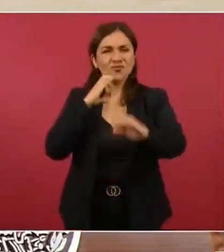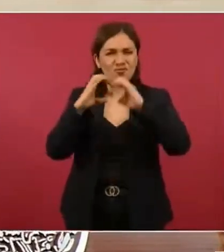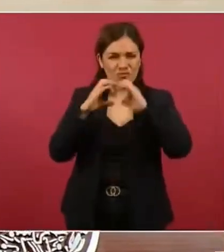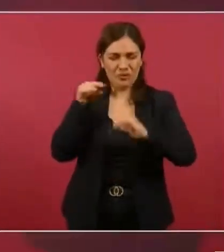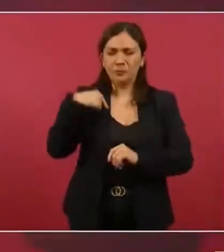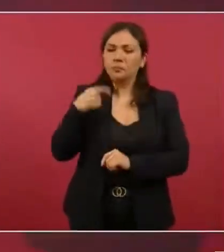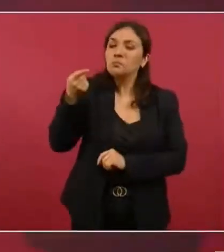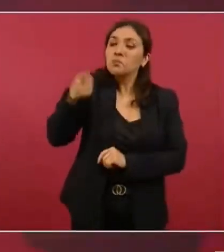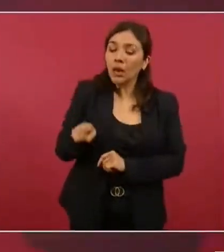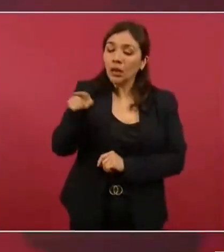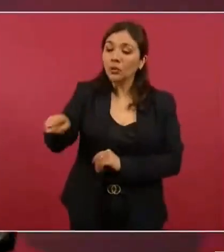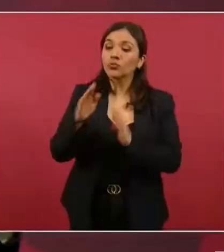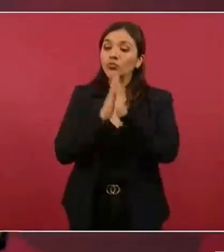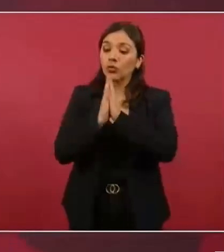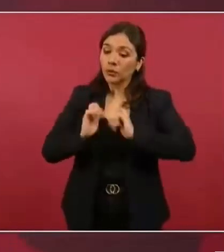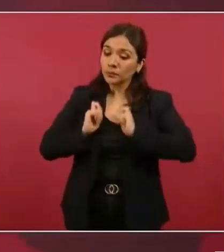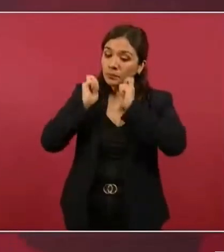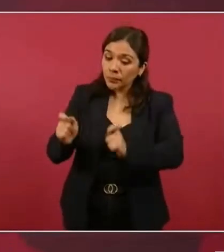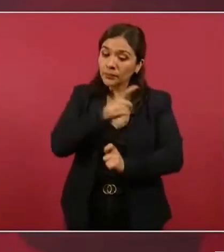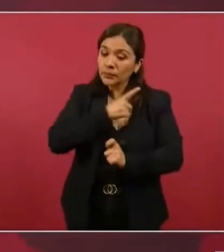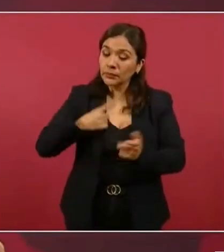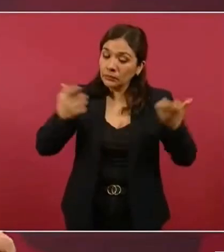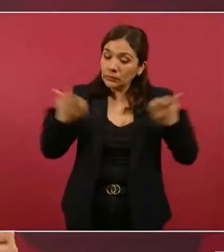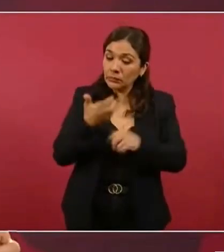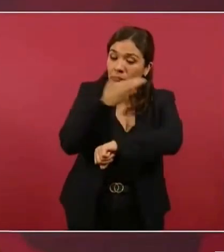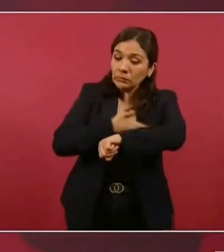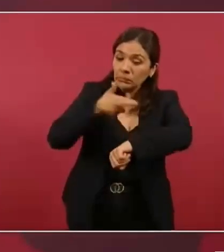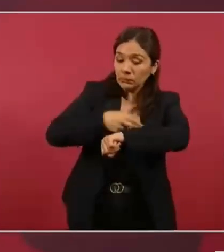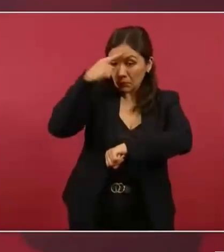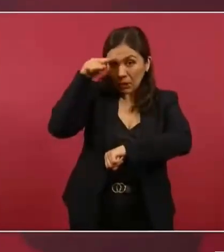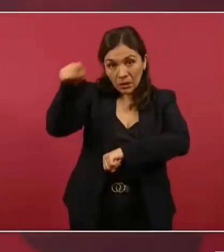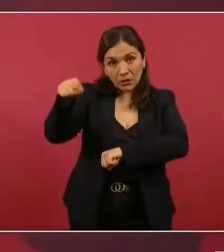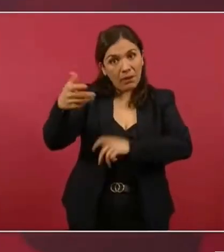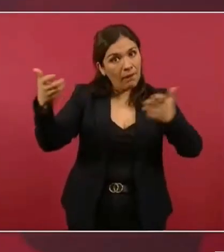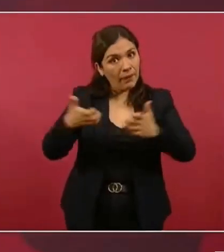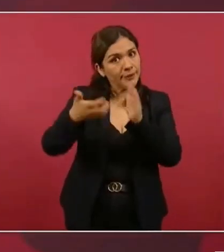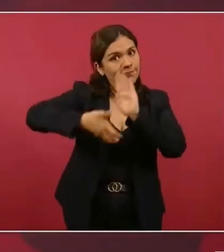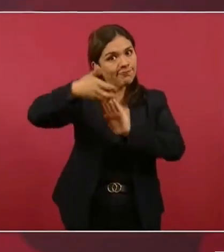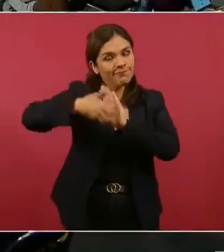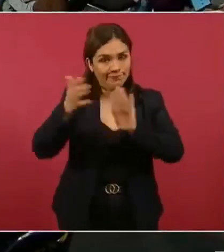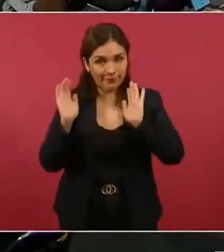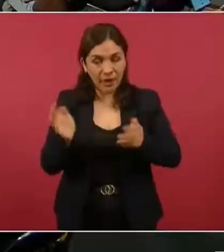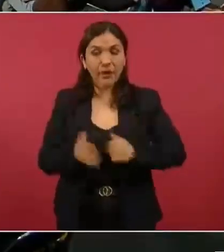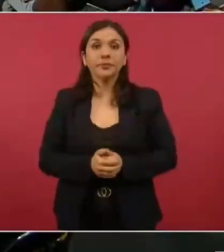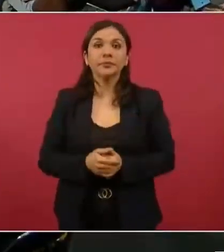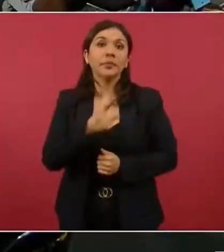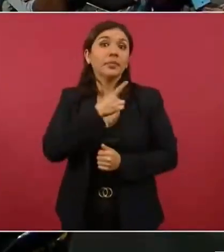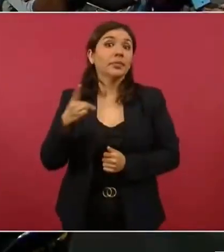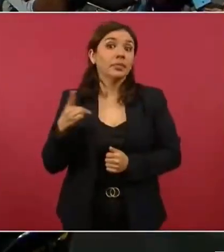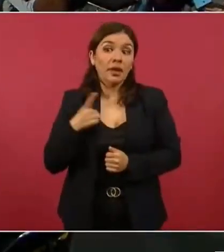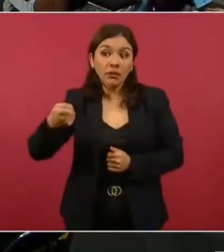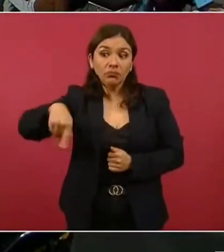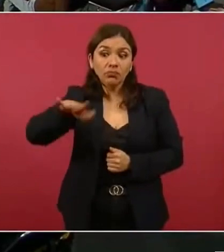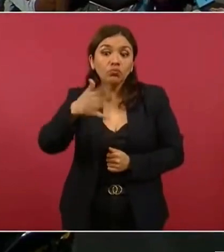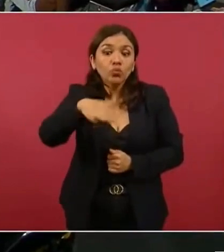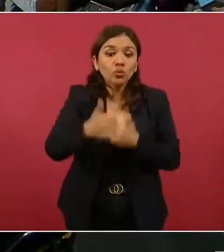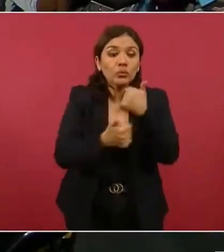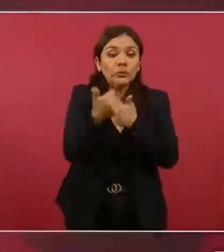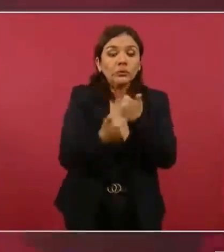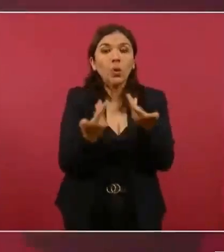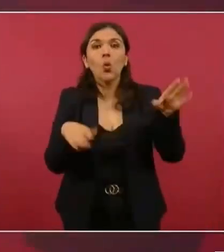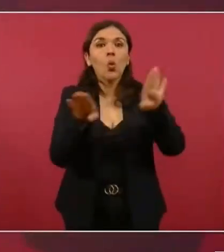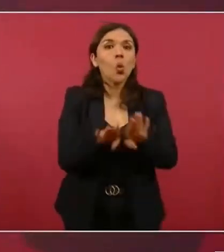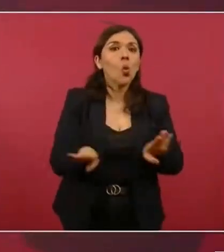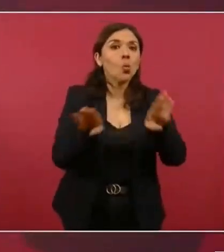avancemos también en eso, que se busque la forma, porque